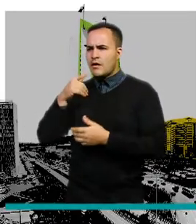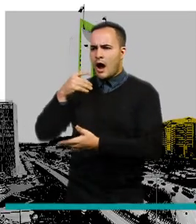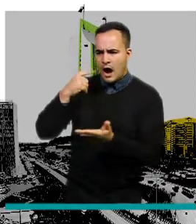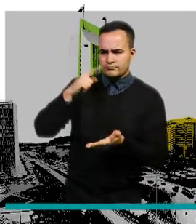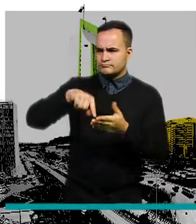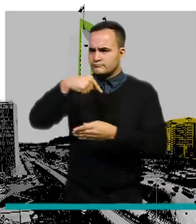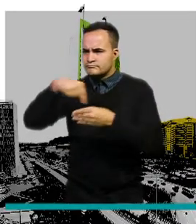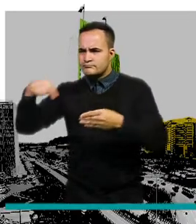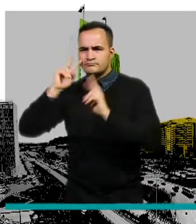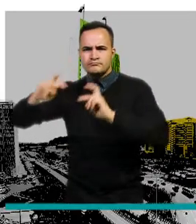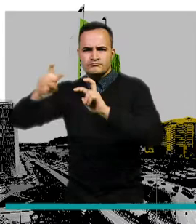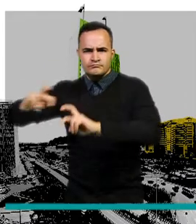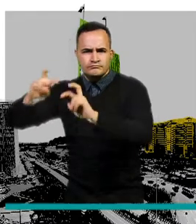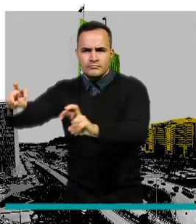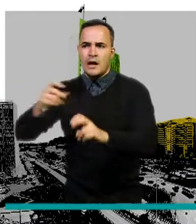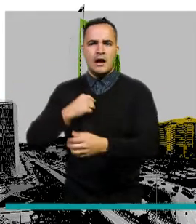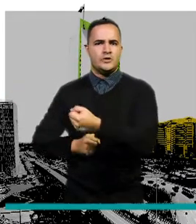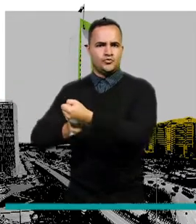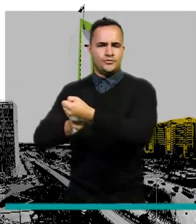muestras culturales.